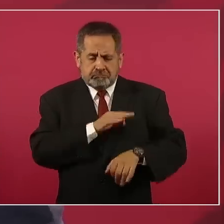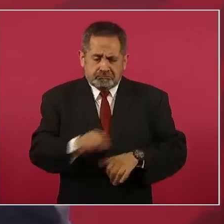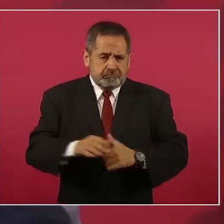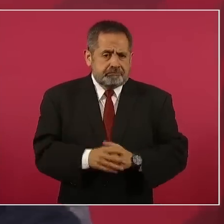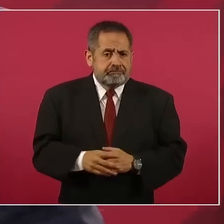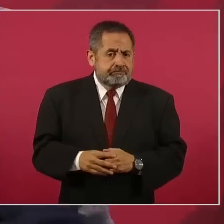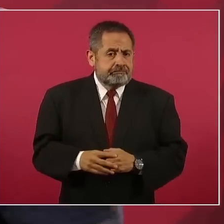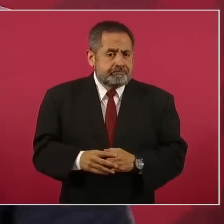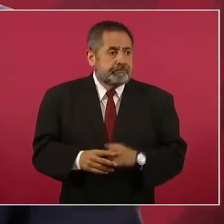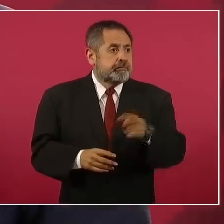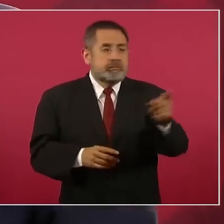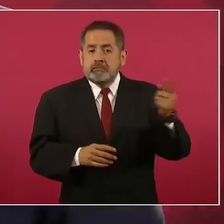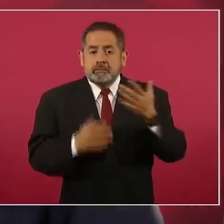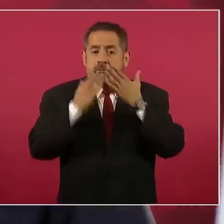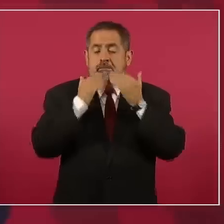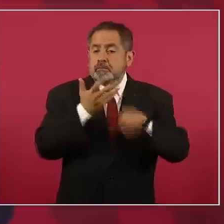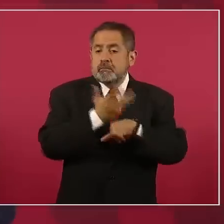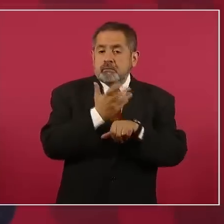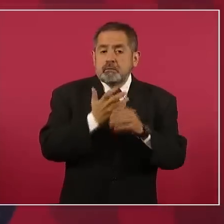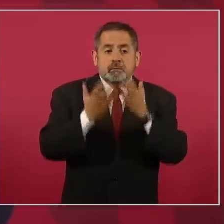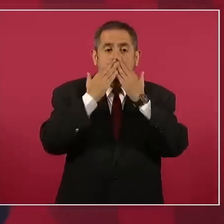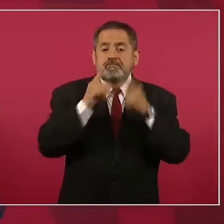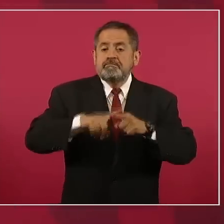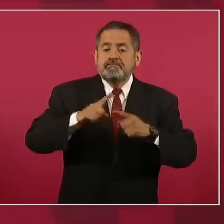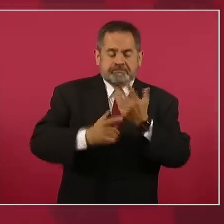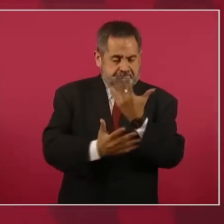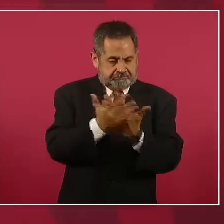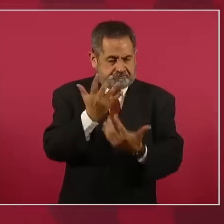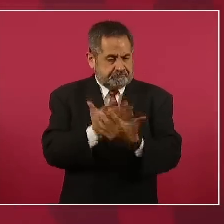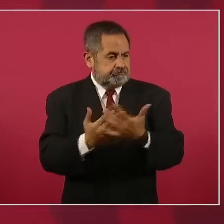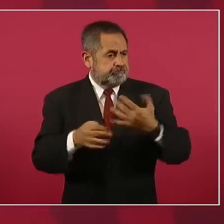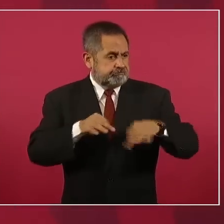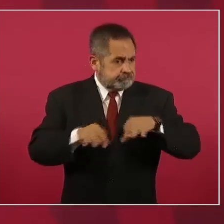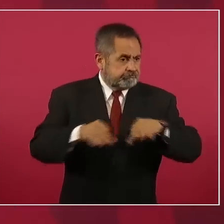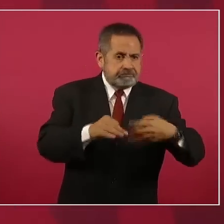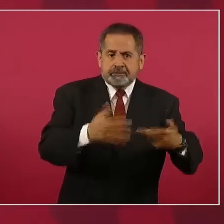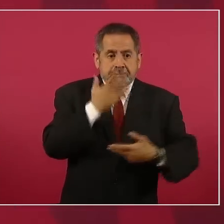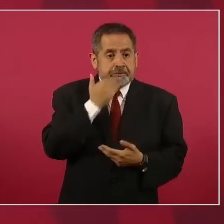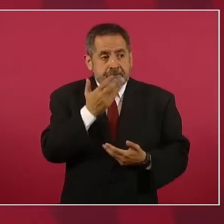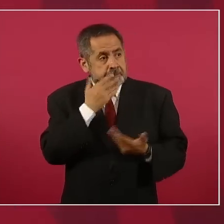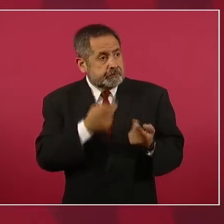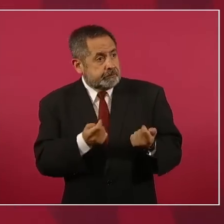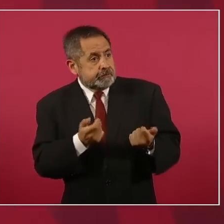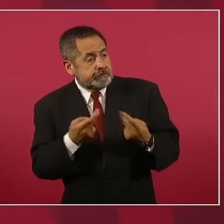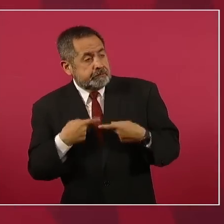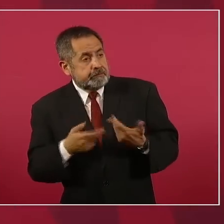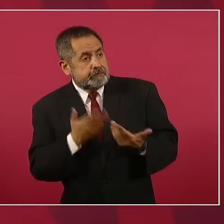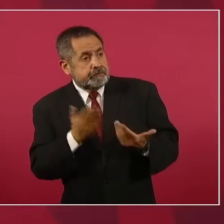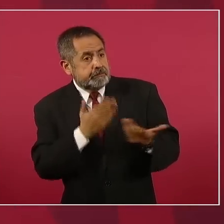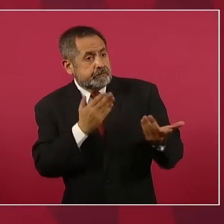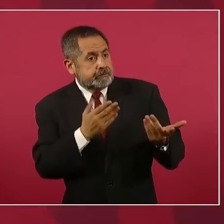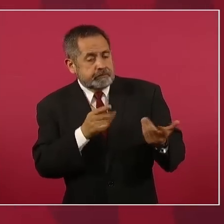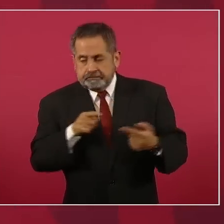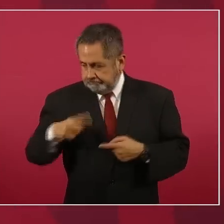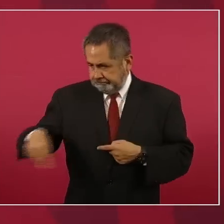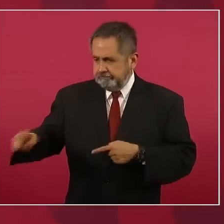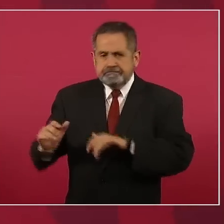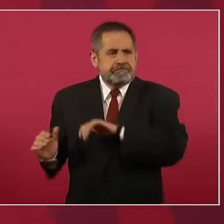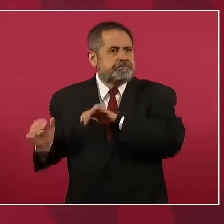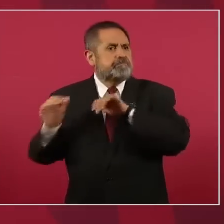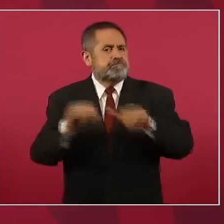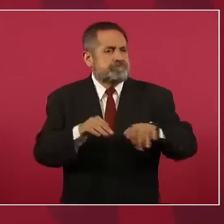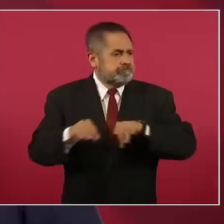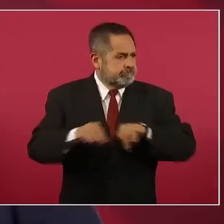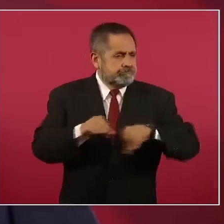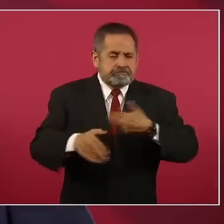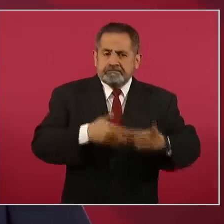hace falta fuerza de trabajo en Estados Unidos y se